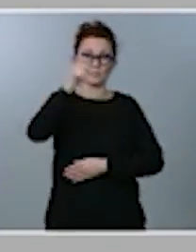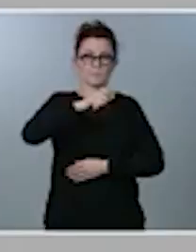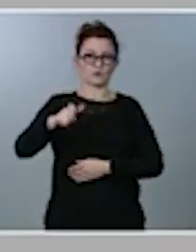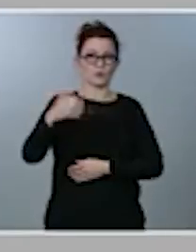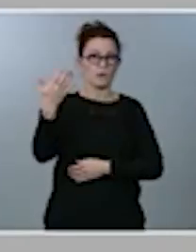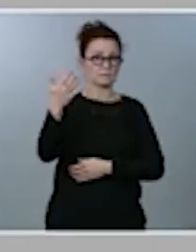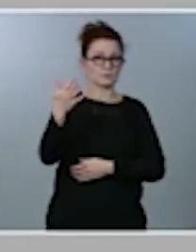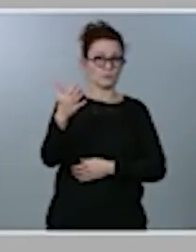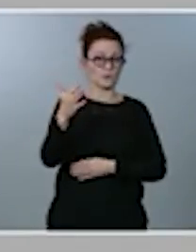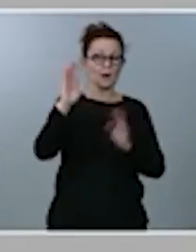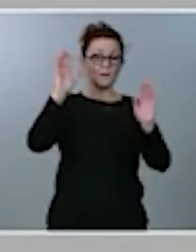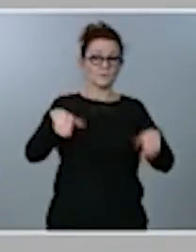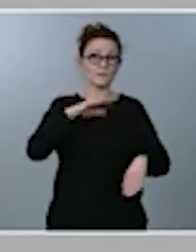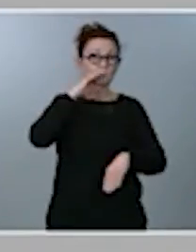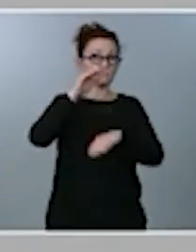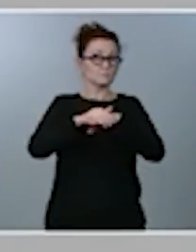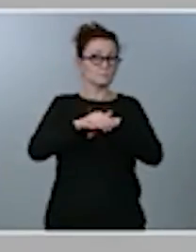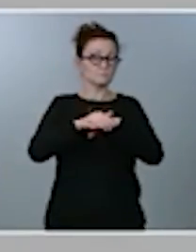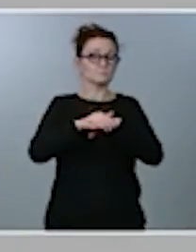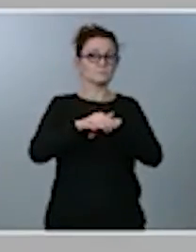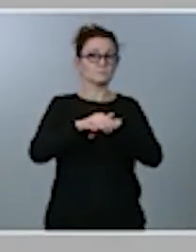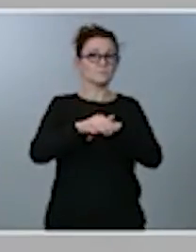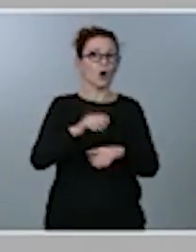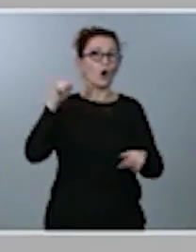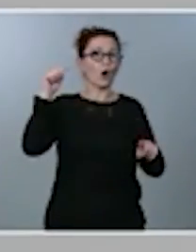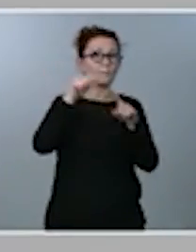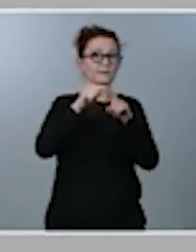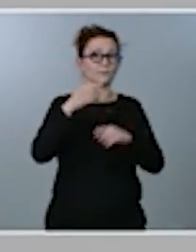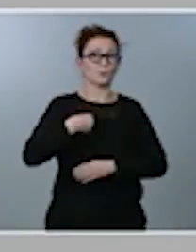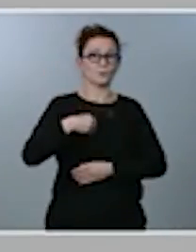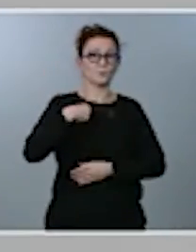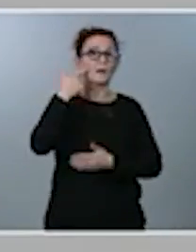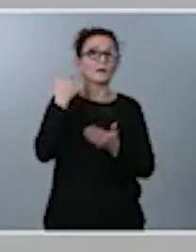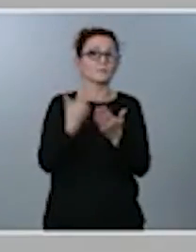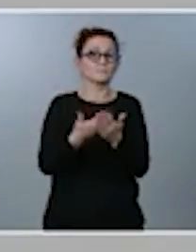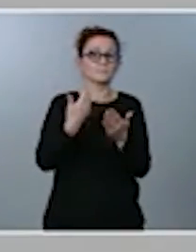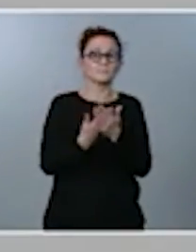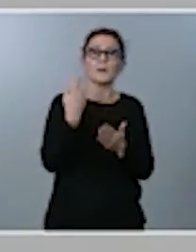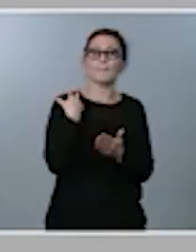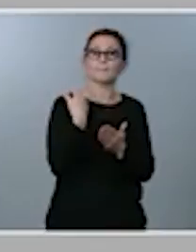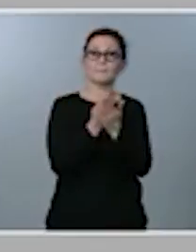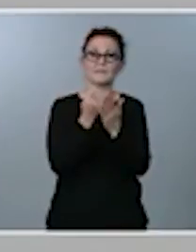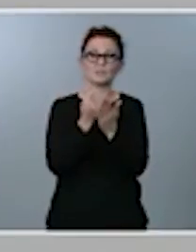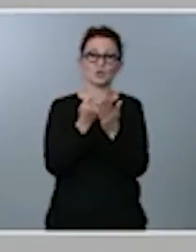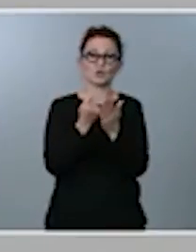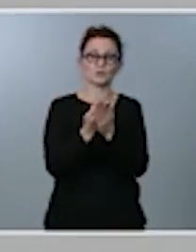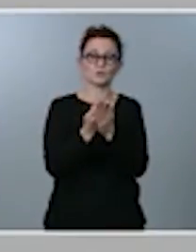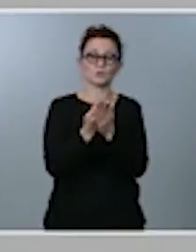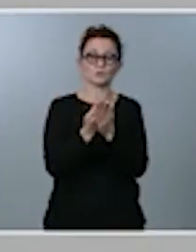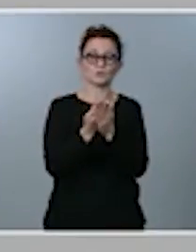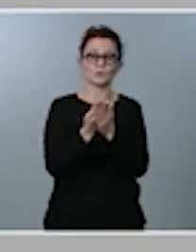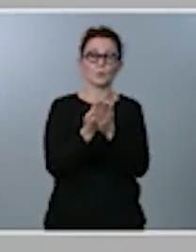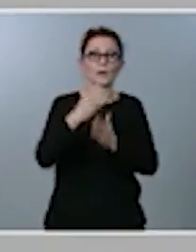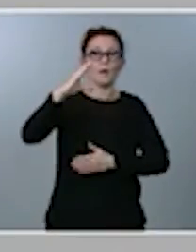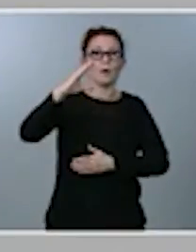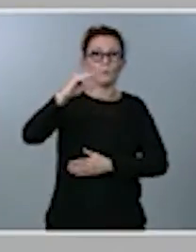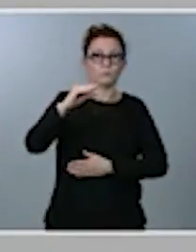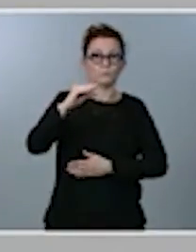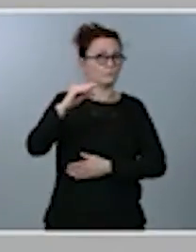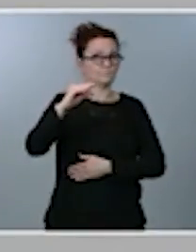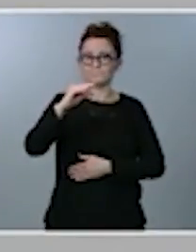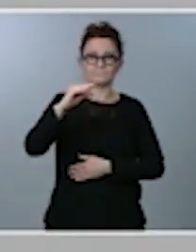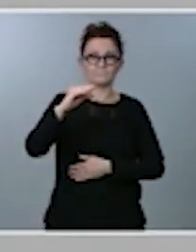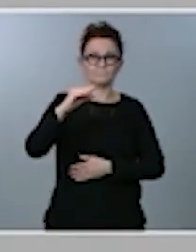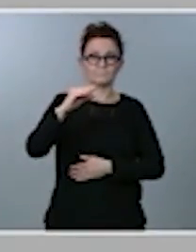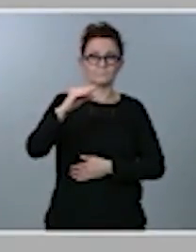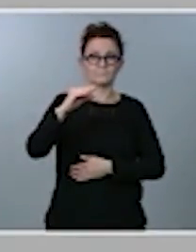cumplimos con esa finalidad de garantizar que nuestros pensionistas no pierdan poder adquisitivo. De hecho, los